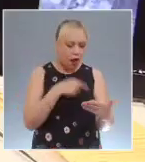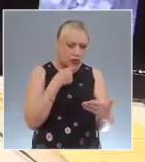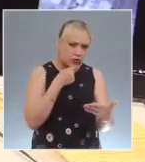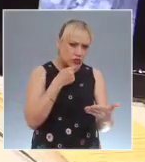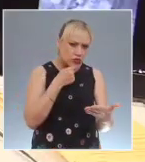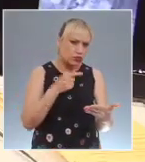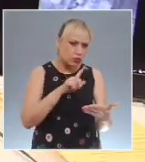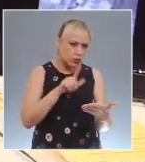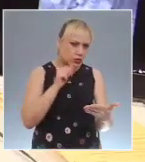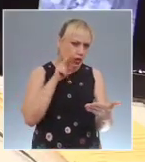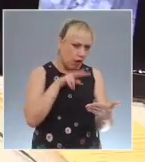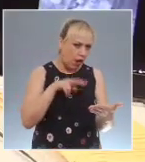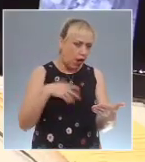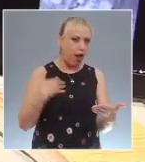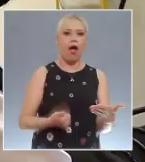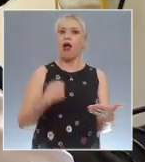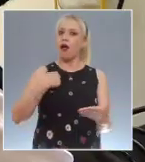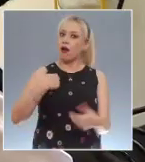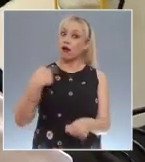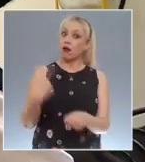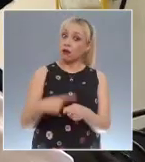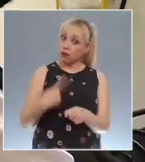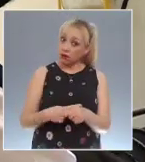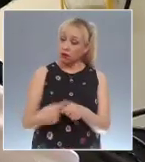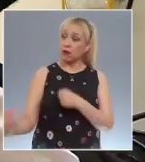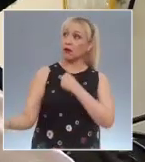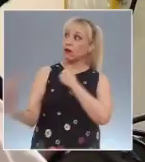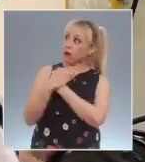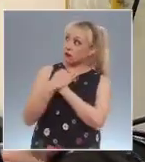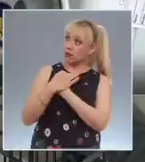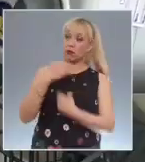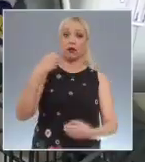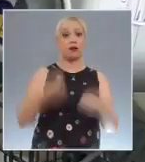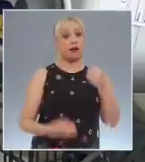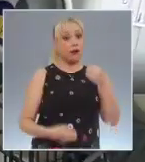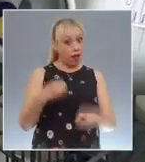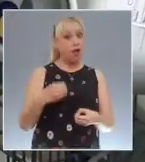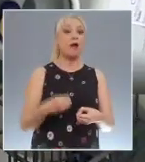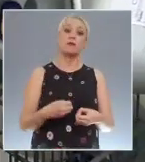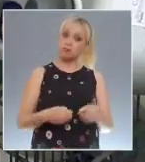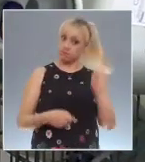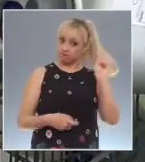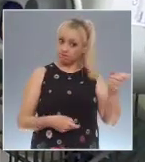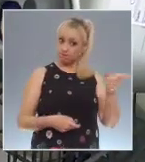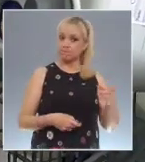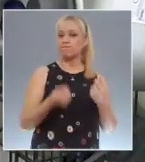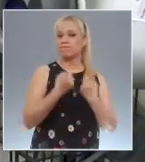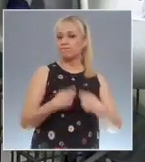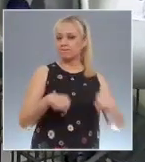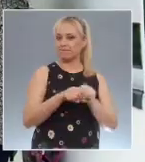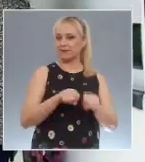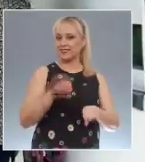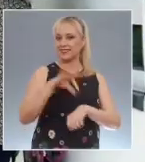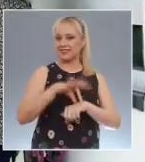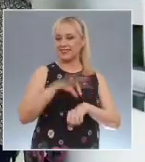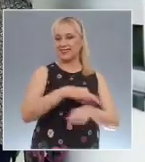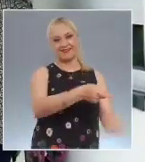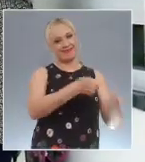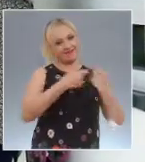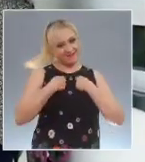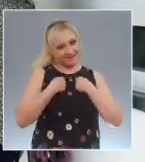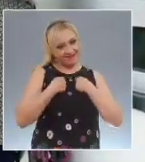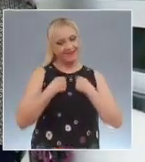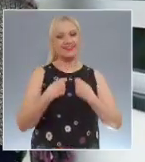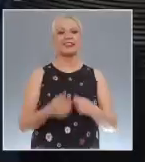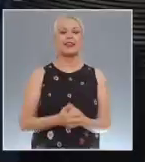padecimiento, así como los actos que la autoridad responsable deberá realizar. Los magistrados determinaron que a la